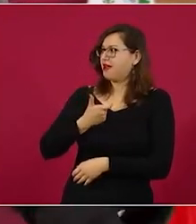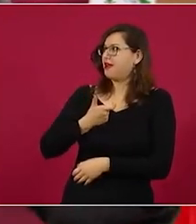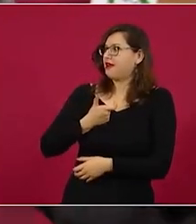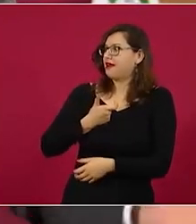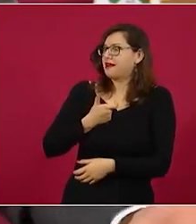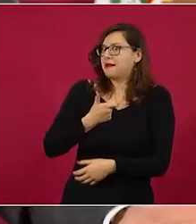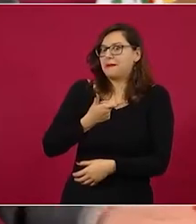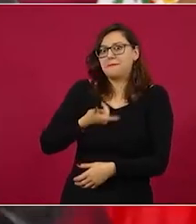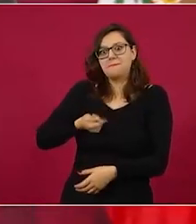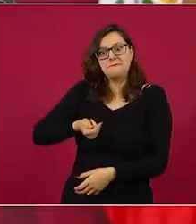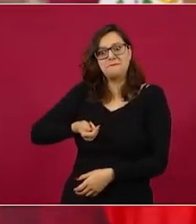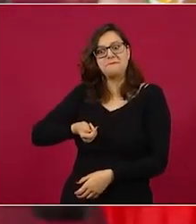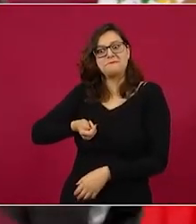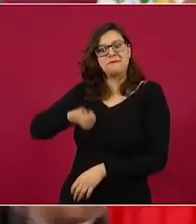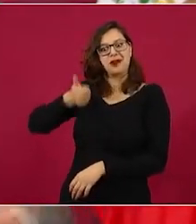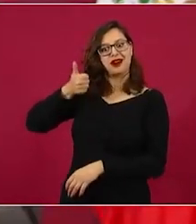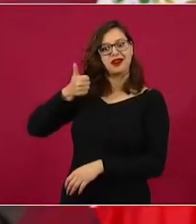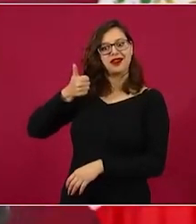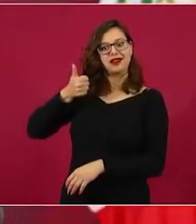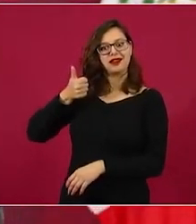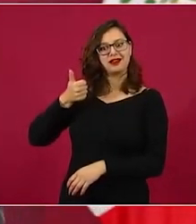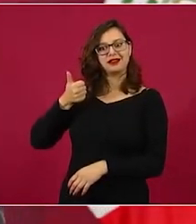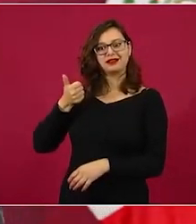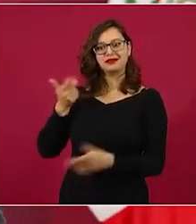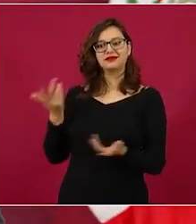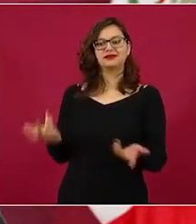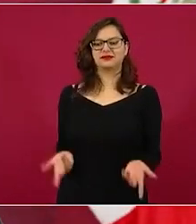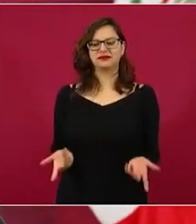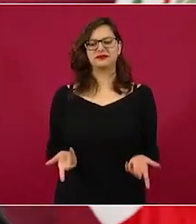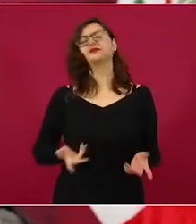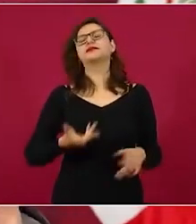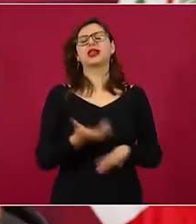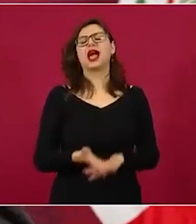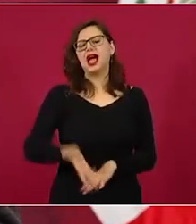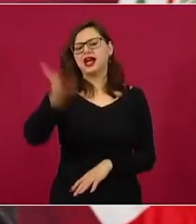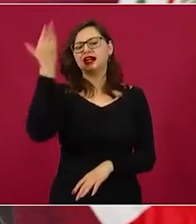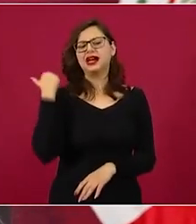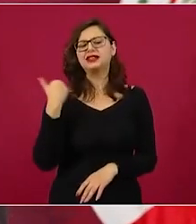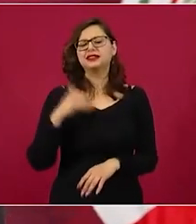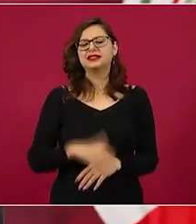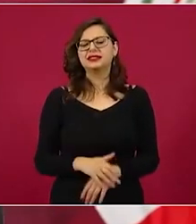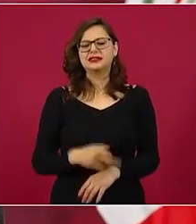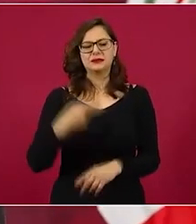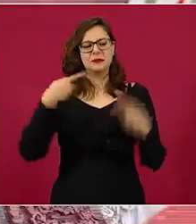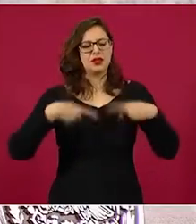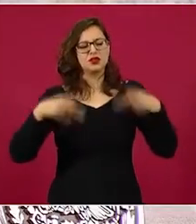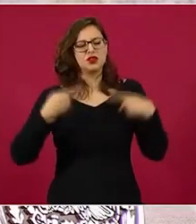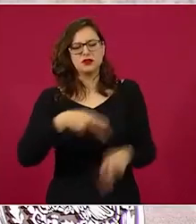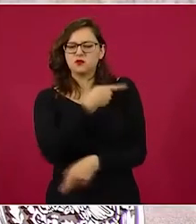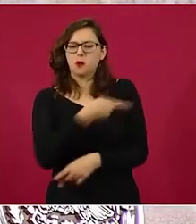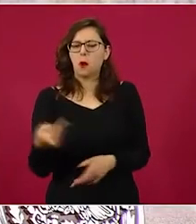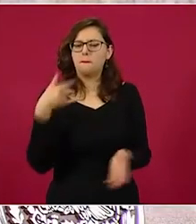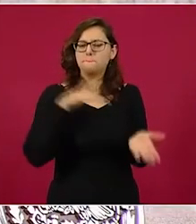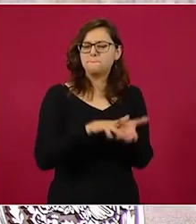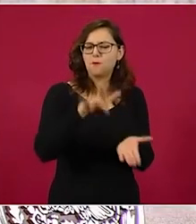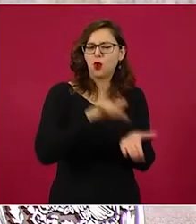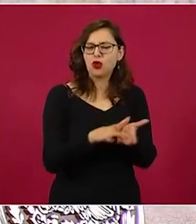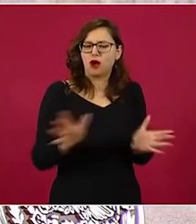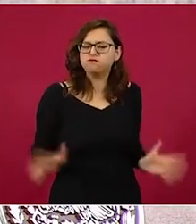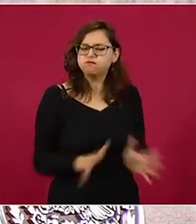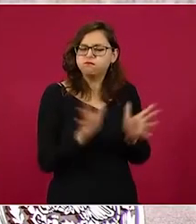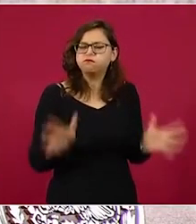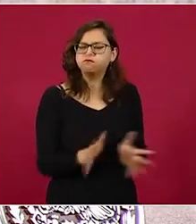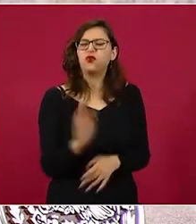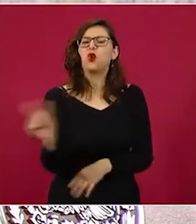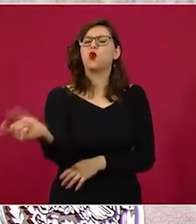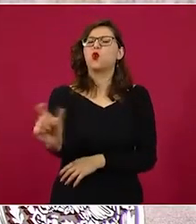¿Cuándo se había destinado tanto presupuesto a los pobres? A la